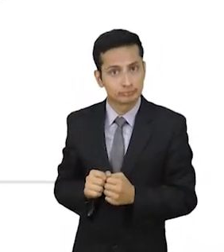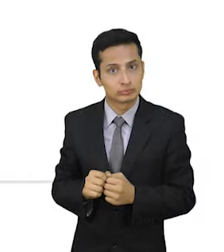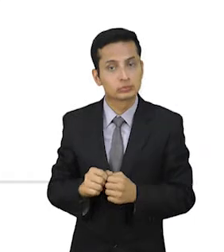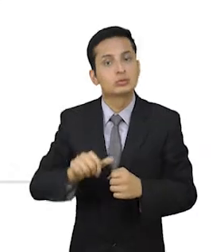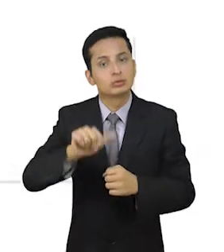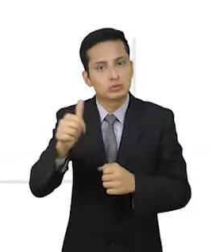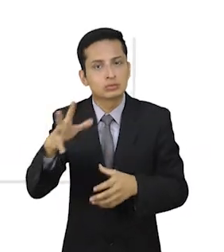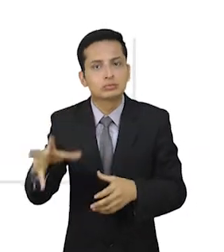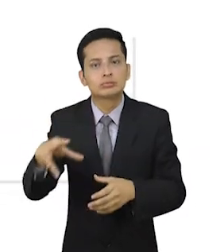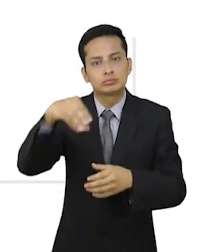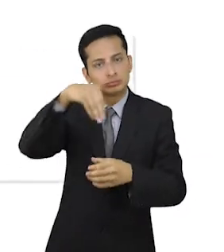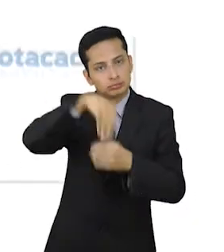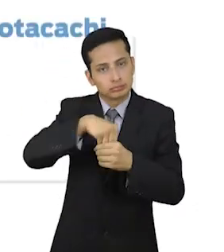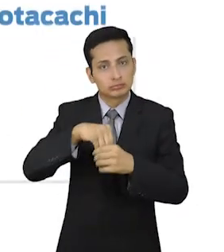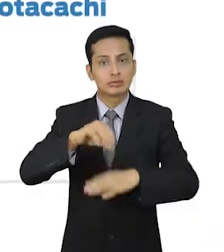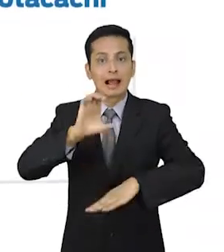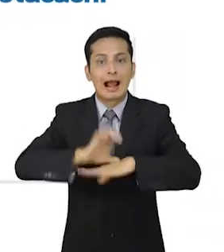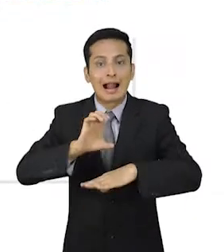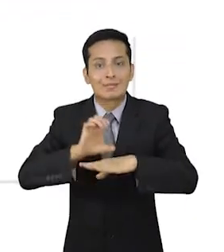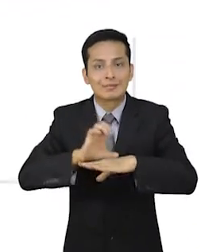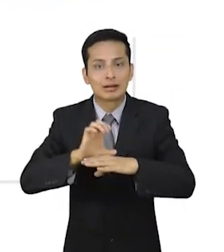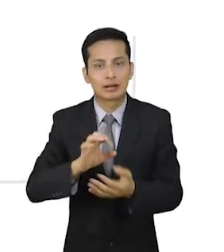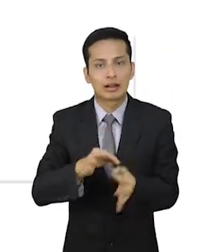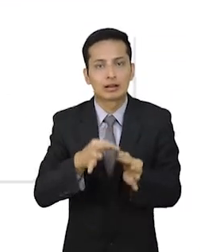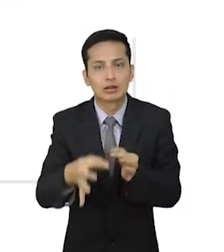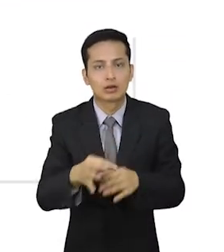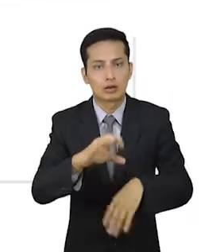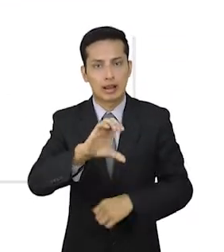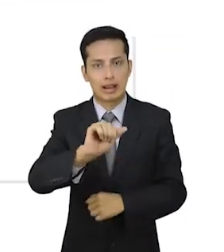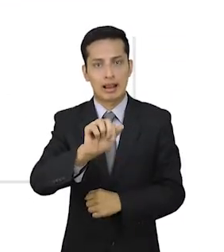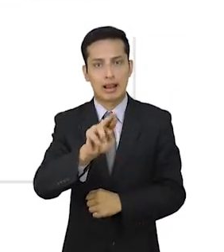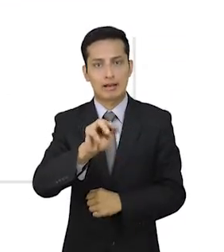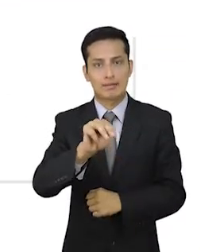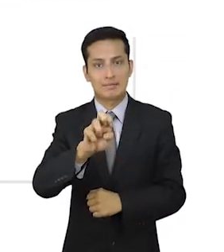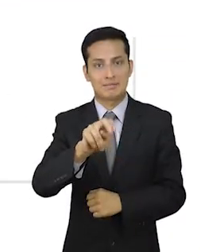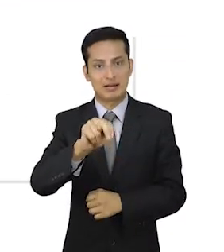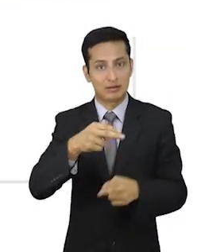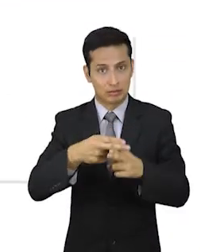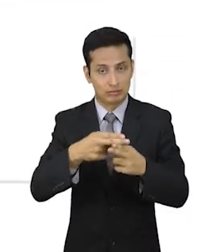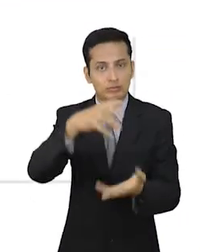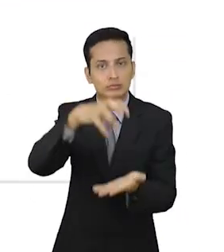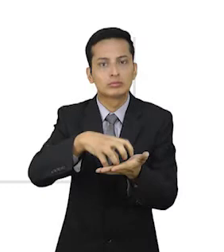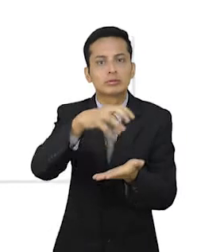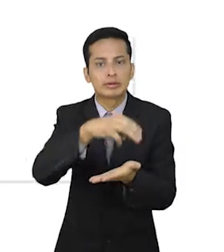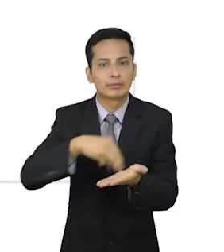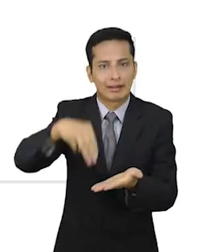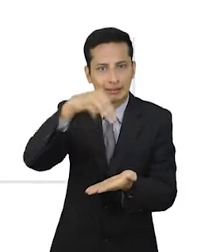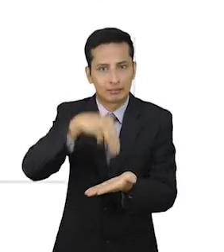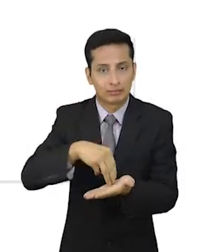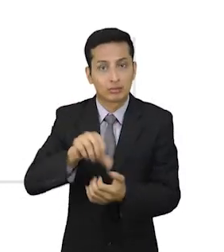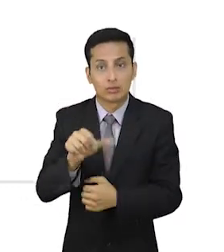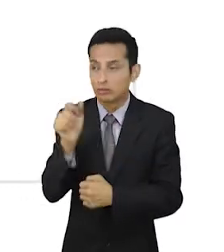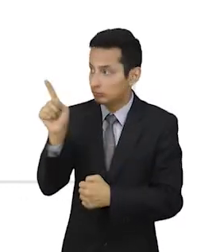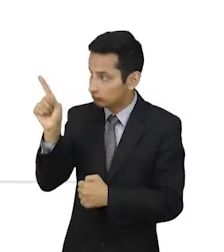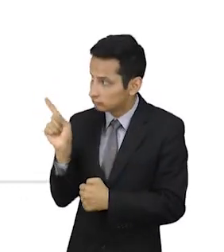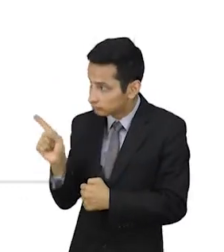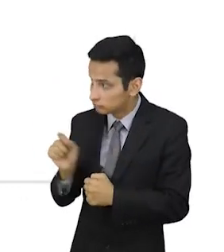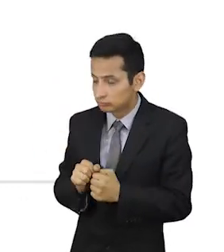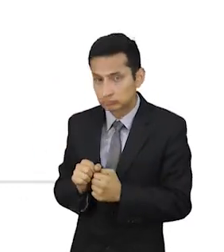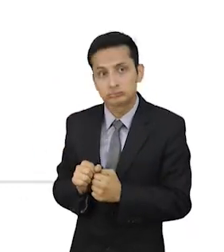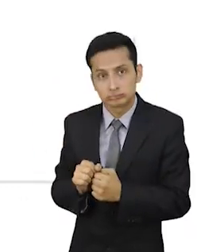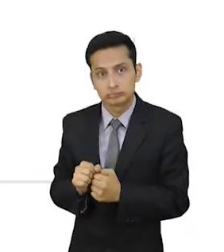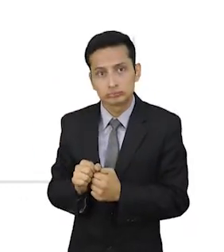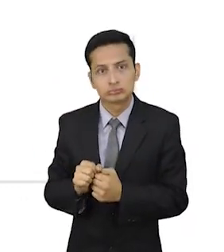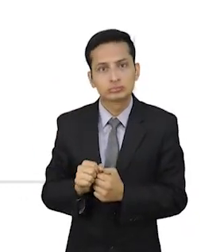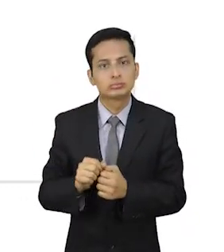y que sean incluidas en la parroquia urbana El Carmen, Cantón El Carmen, en la provincia de Manaví, y la parroquia rural García Moreno,